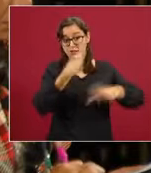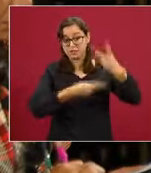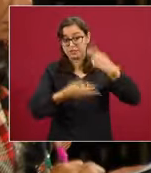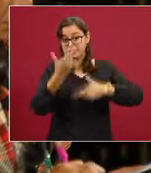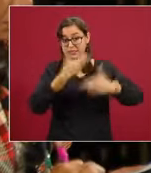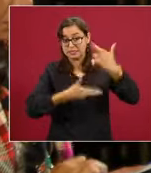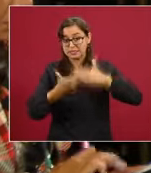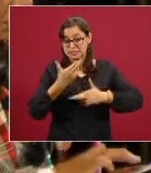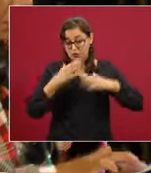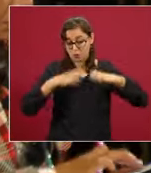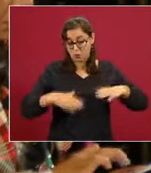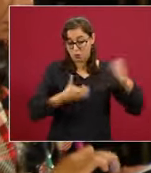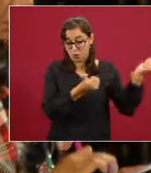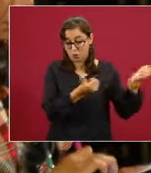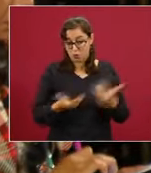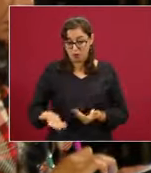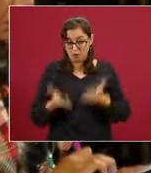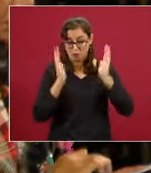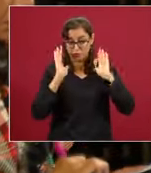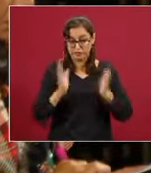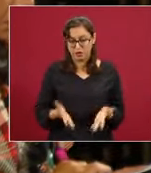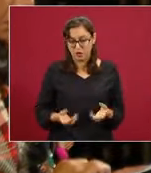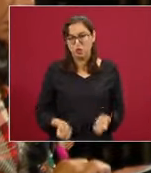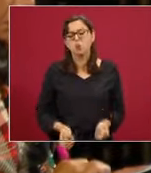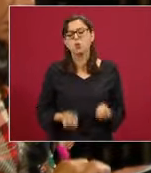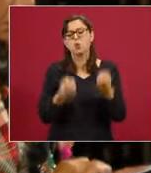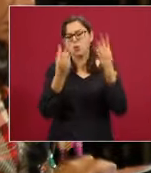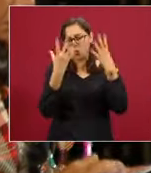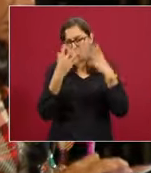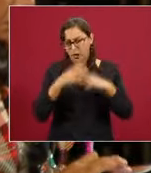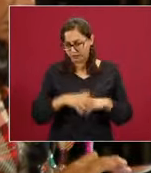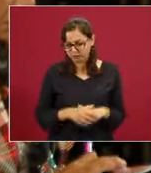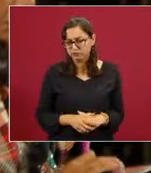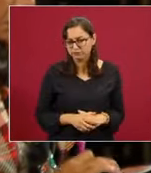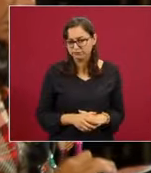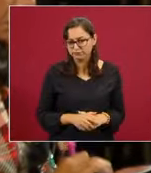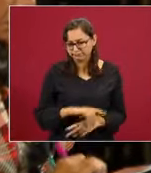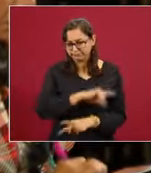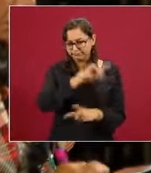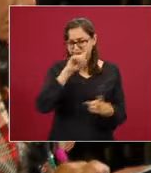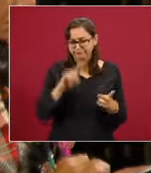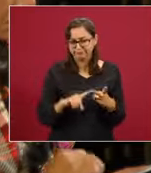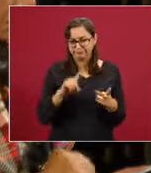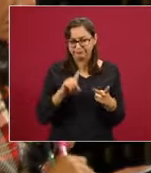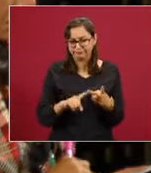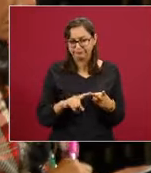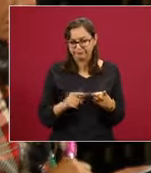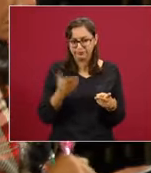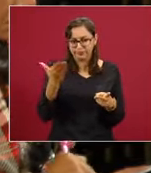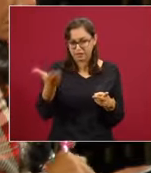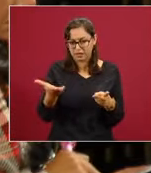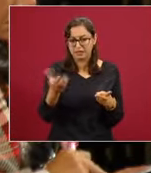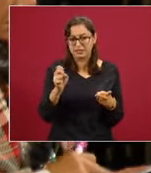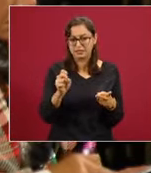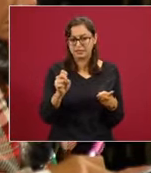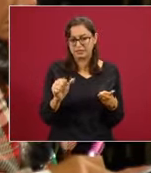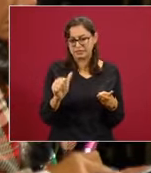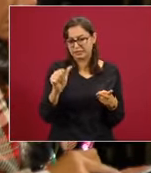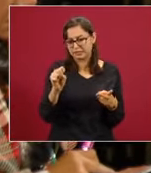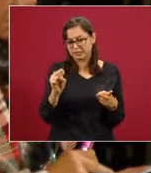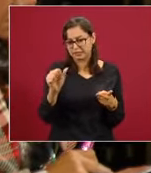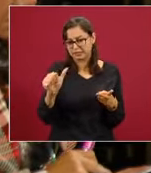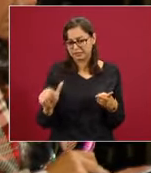urnas o alguna cosa así. En el caso del sistema de salud para el secretario Alcocer,